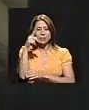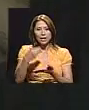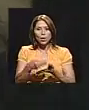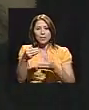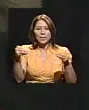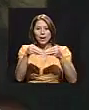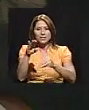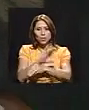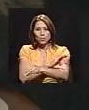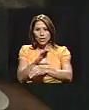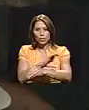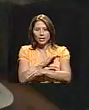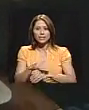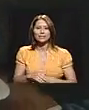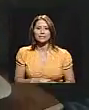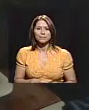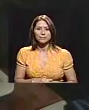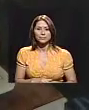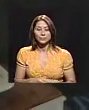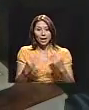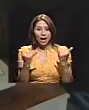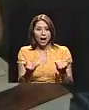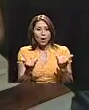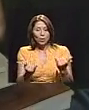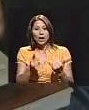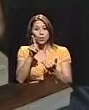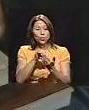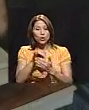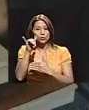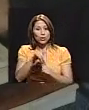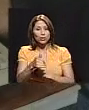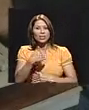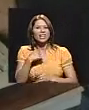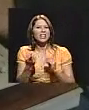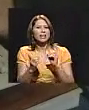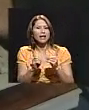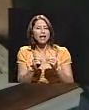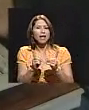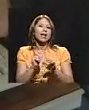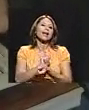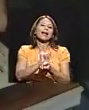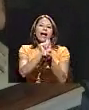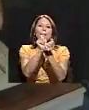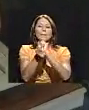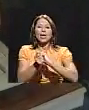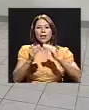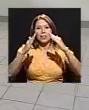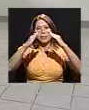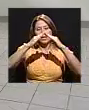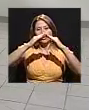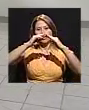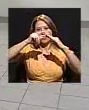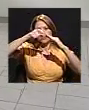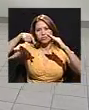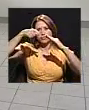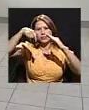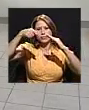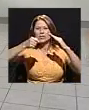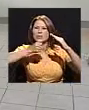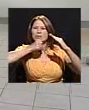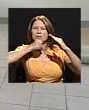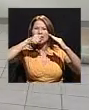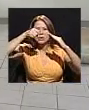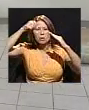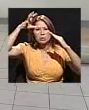más computadoras. Ahora, uno de los proyectos que tienen es cambiar las láminas de zinc del techo, porque están muy arrumbradas y con